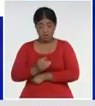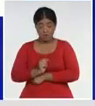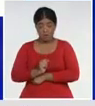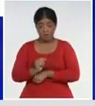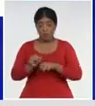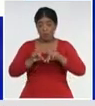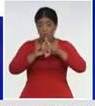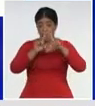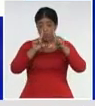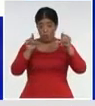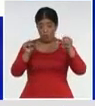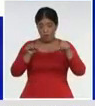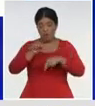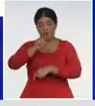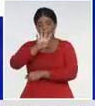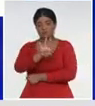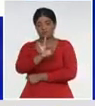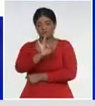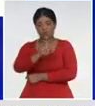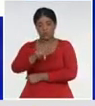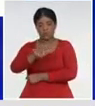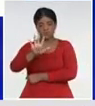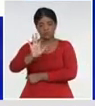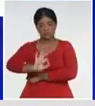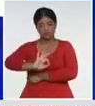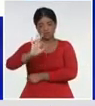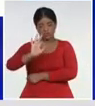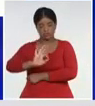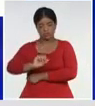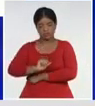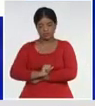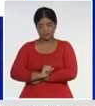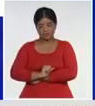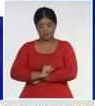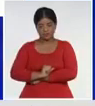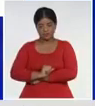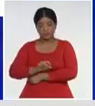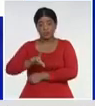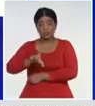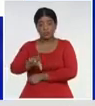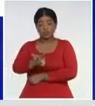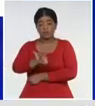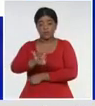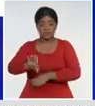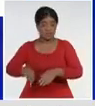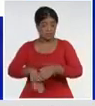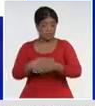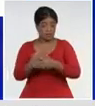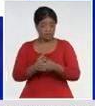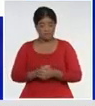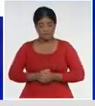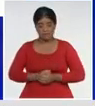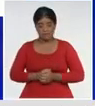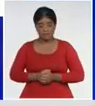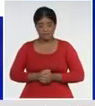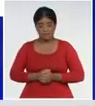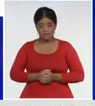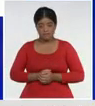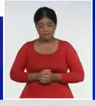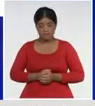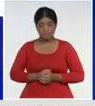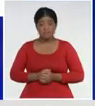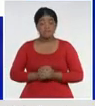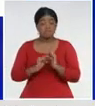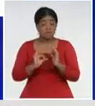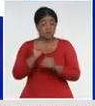47,5%, de la incidencia, en los últimos 15 días, es donde las medidas, tienen que